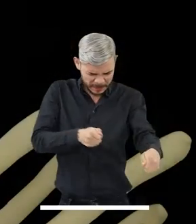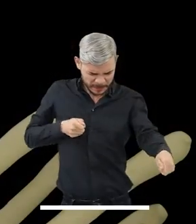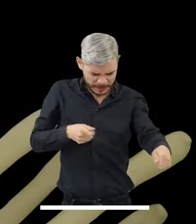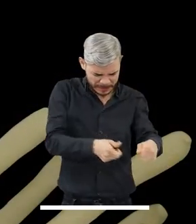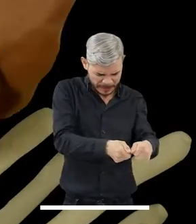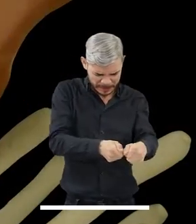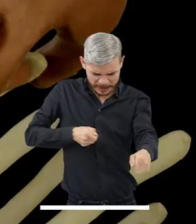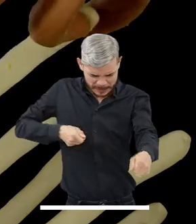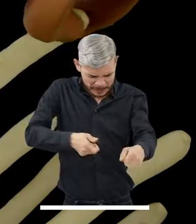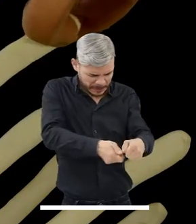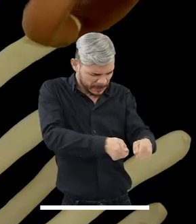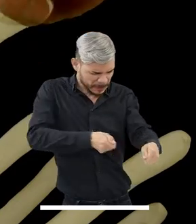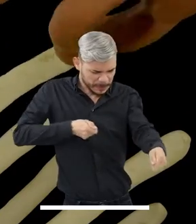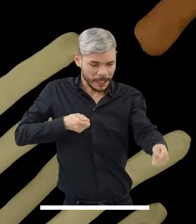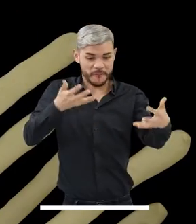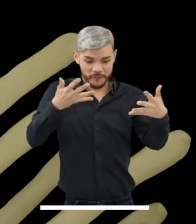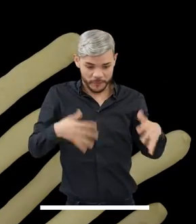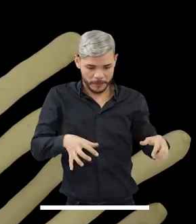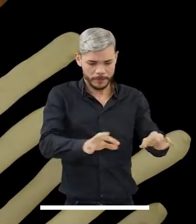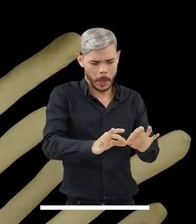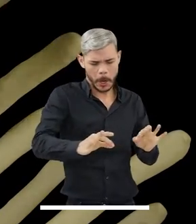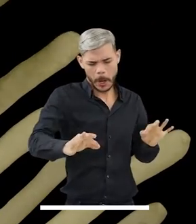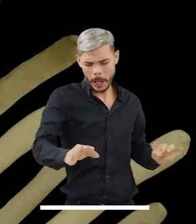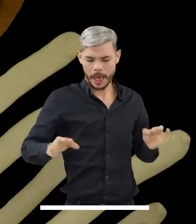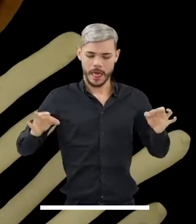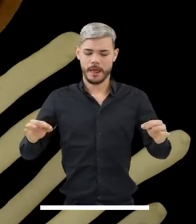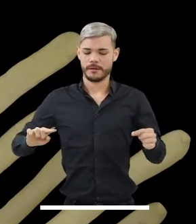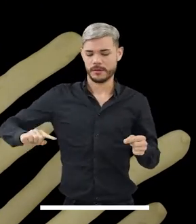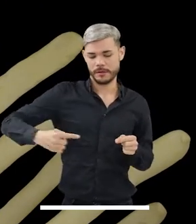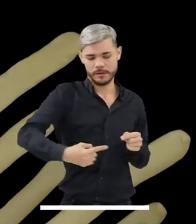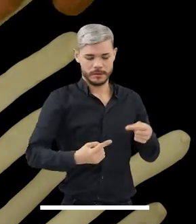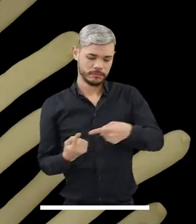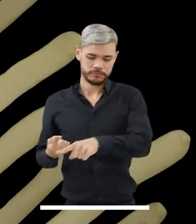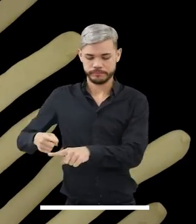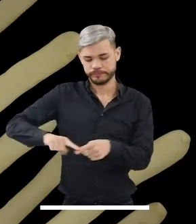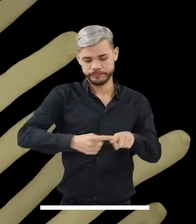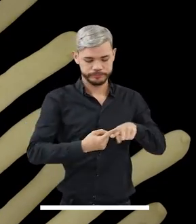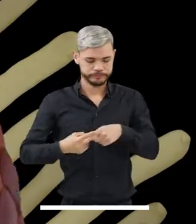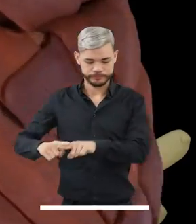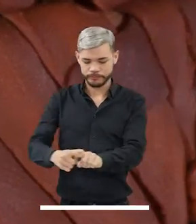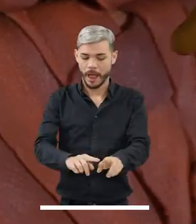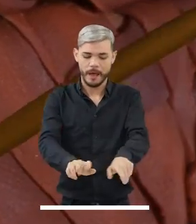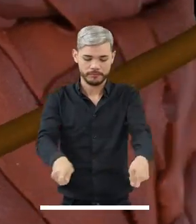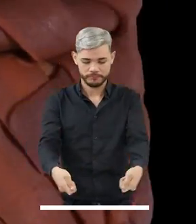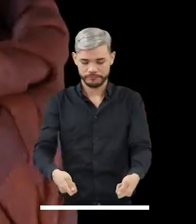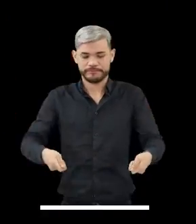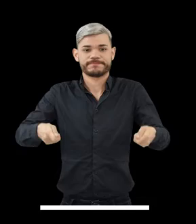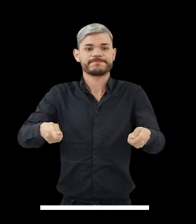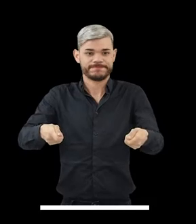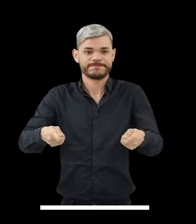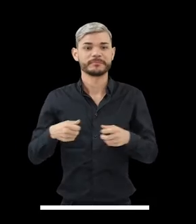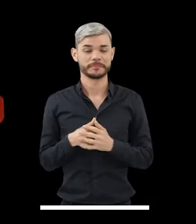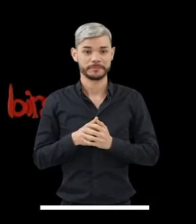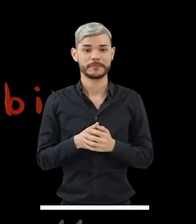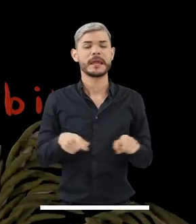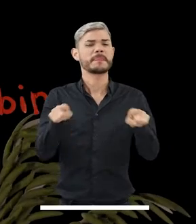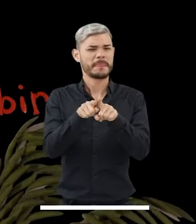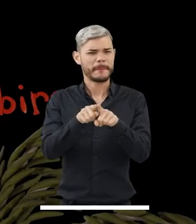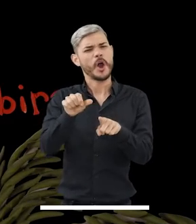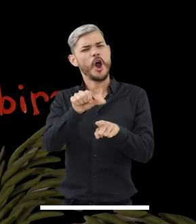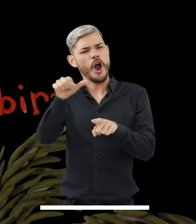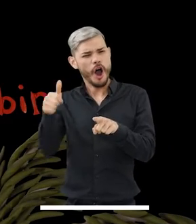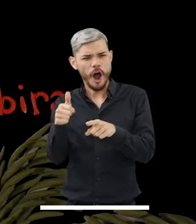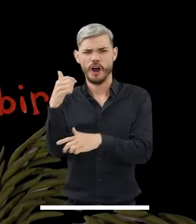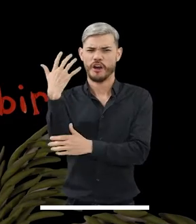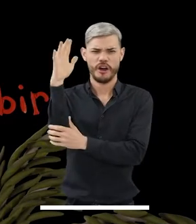delgadas tiras que luego entrecruza y teje hábilmente hasta dar forma a un canasto. También tejen con palmas